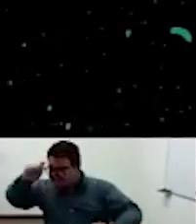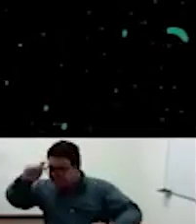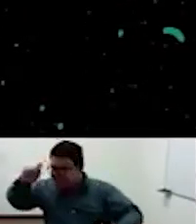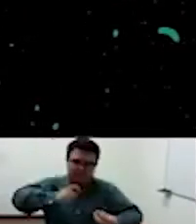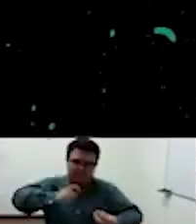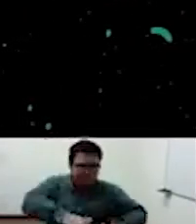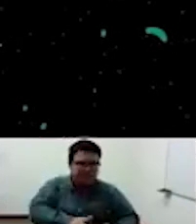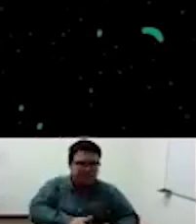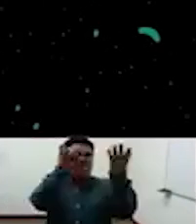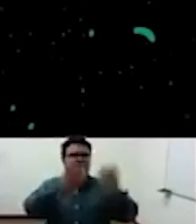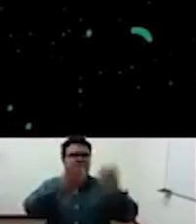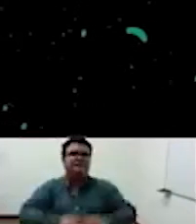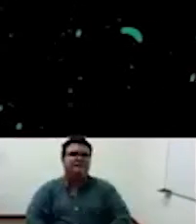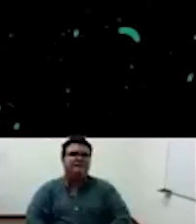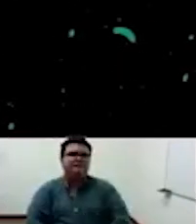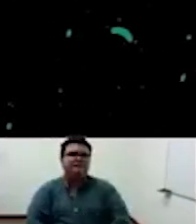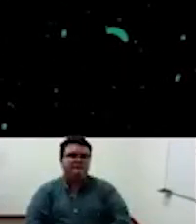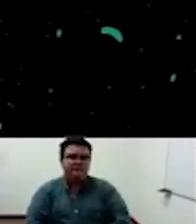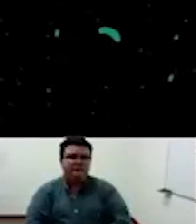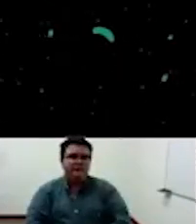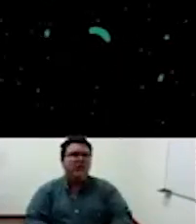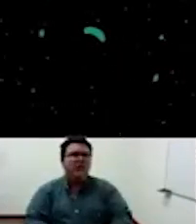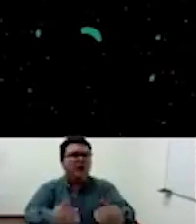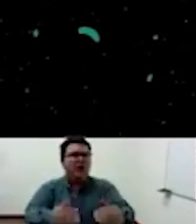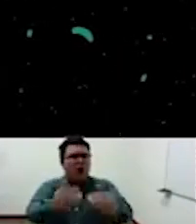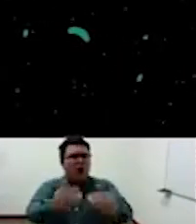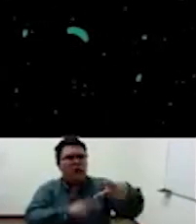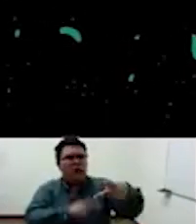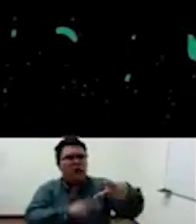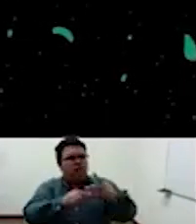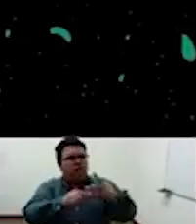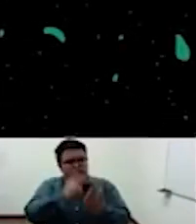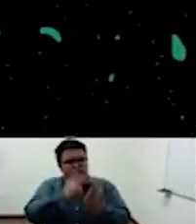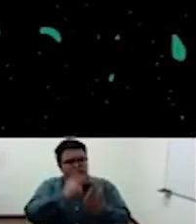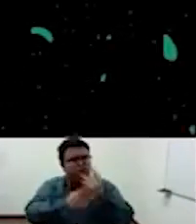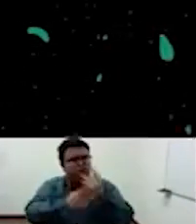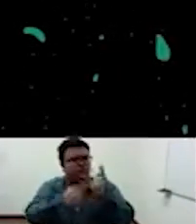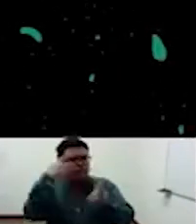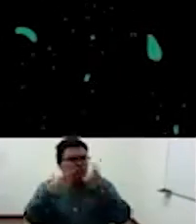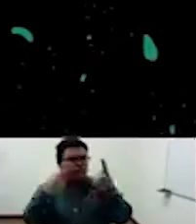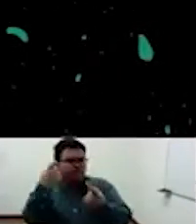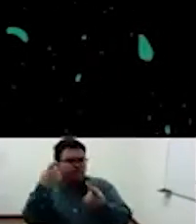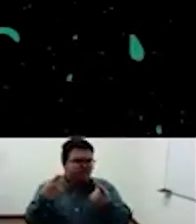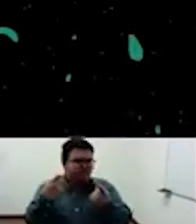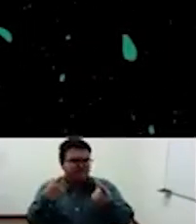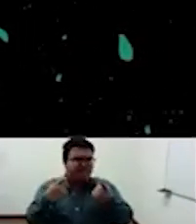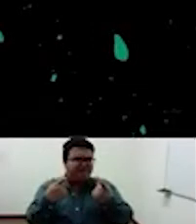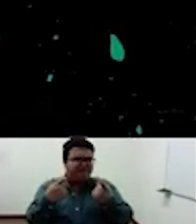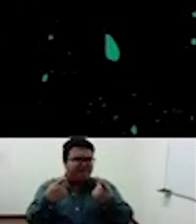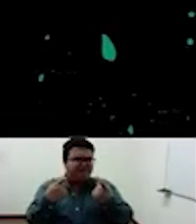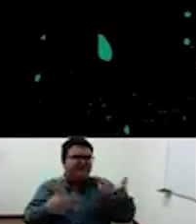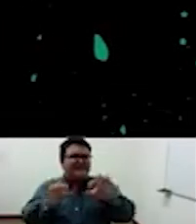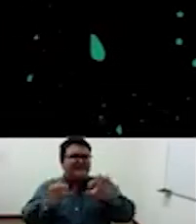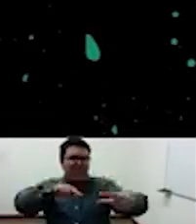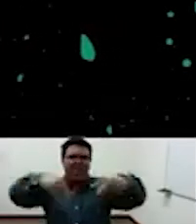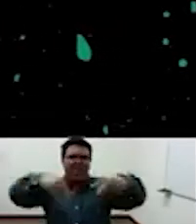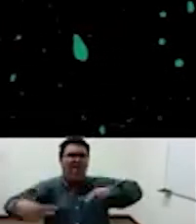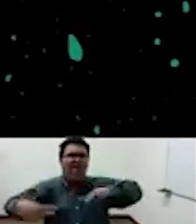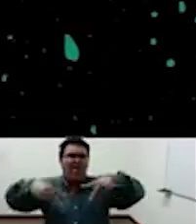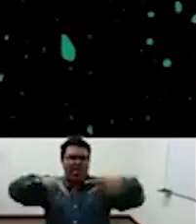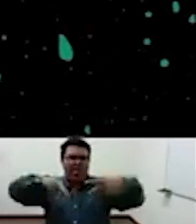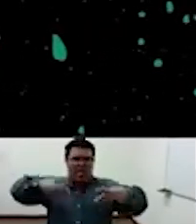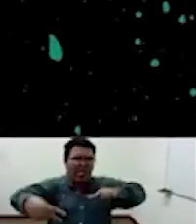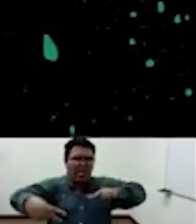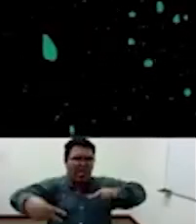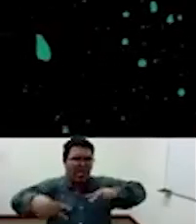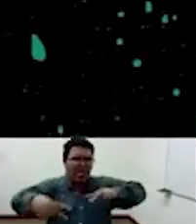el plantea este proyecto visto como es de esa persona o es de los subalterno mejor que sea